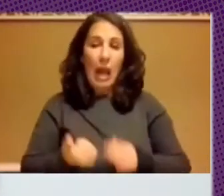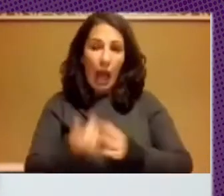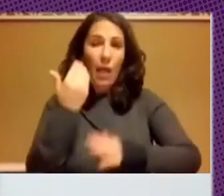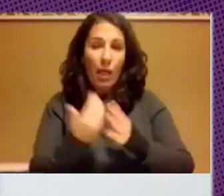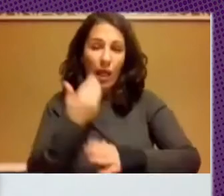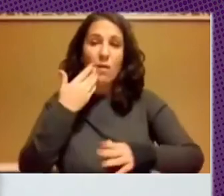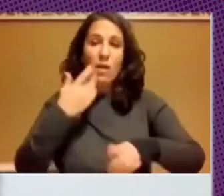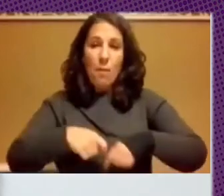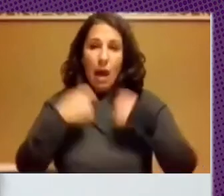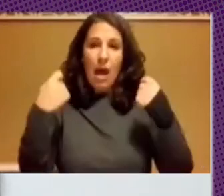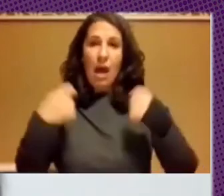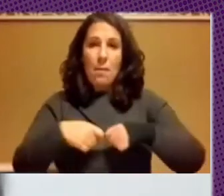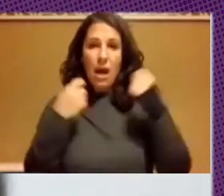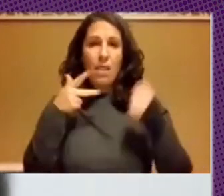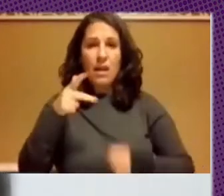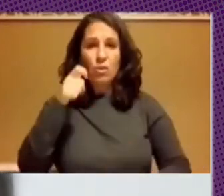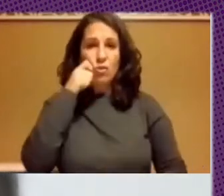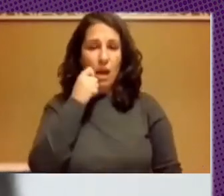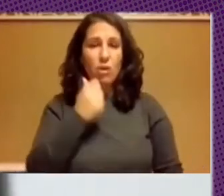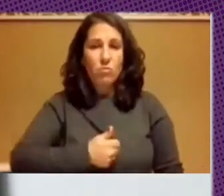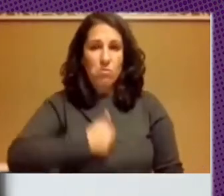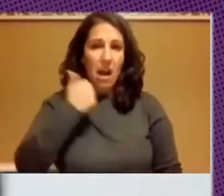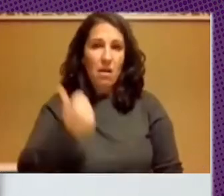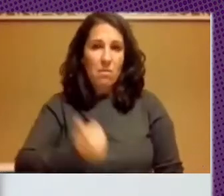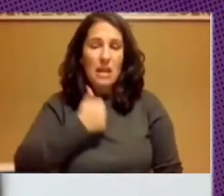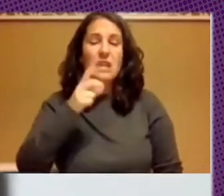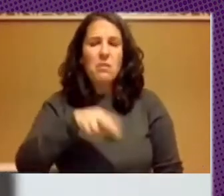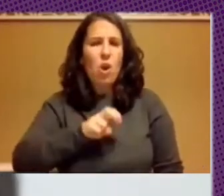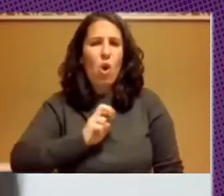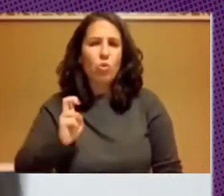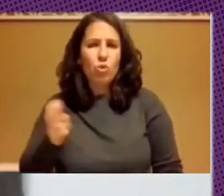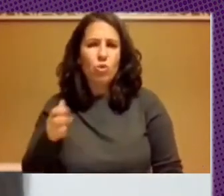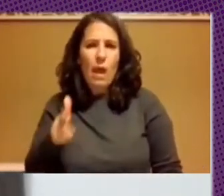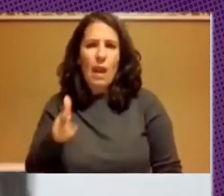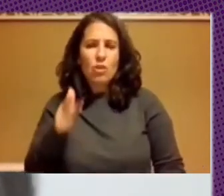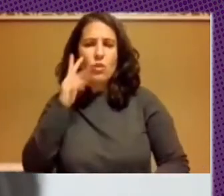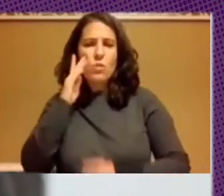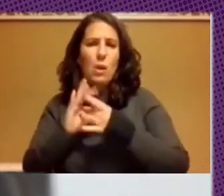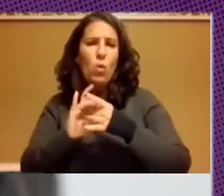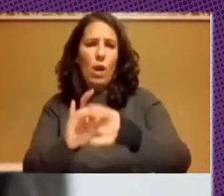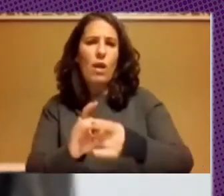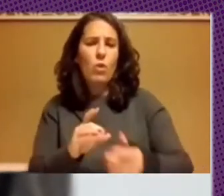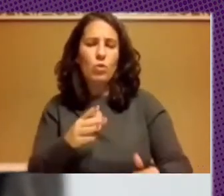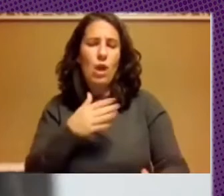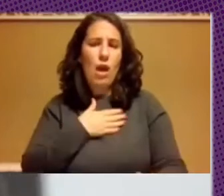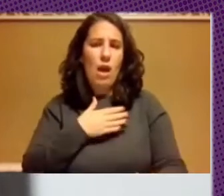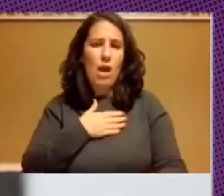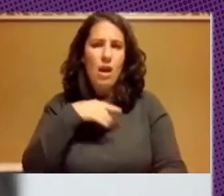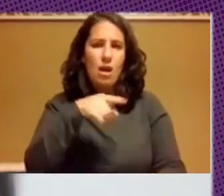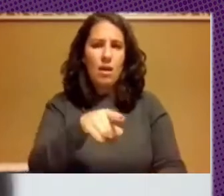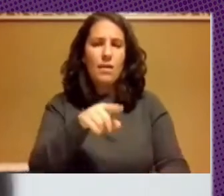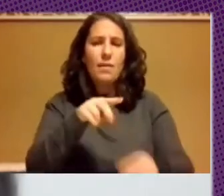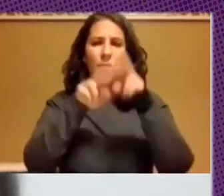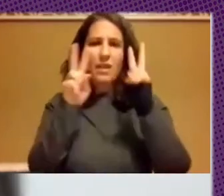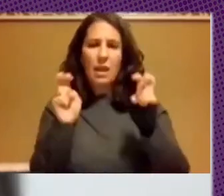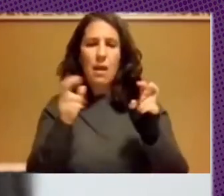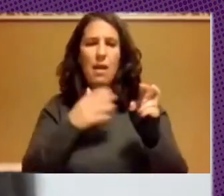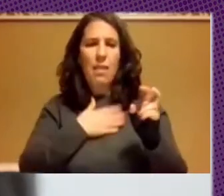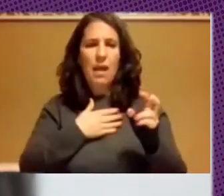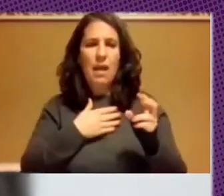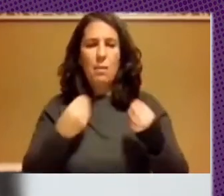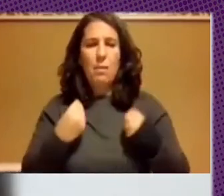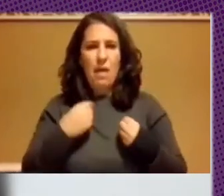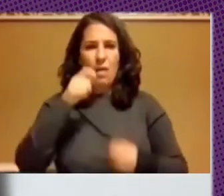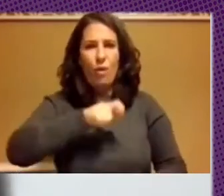de los derechos humanos y otros y otros derechos vinculados a al ejercicio de la vida